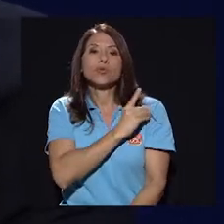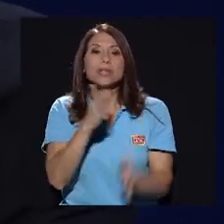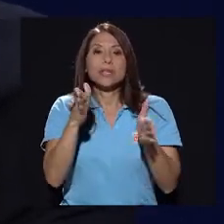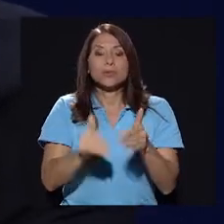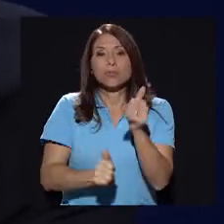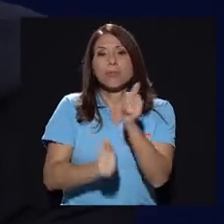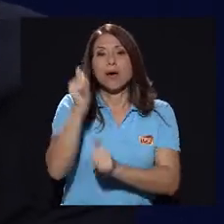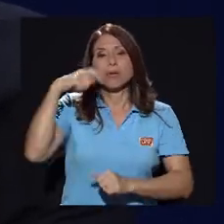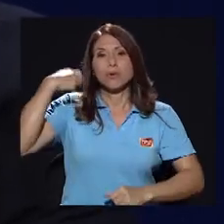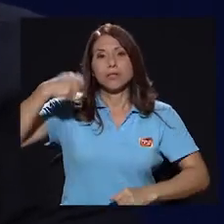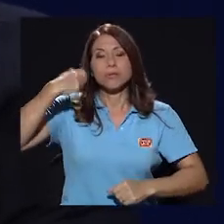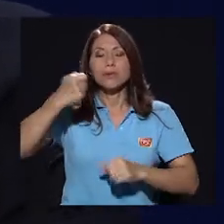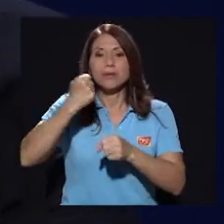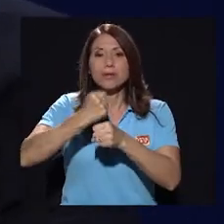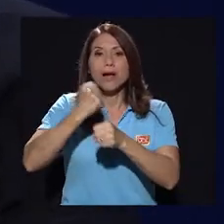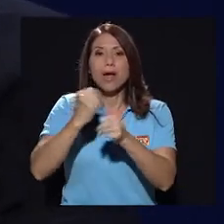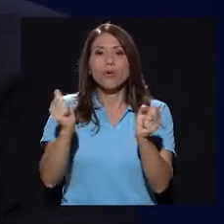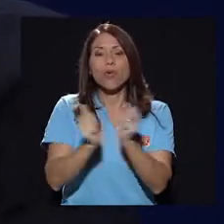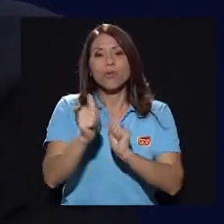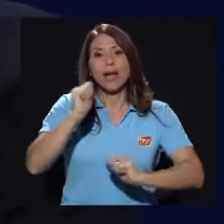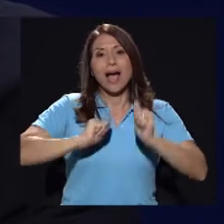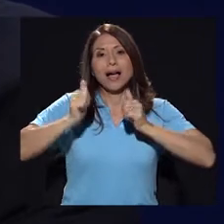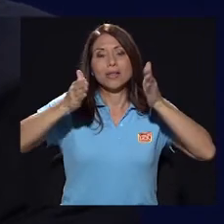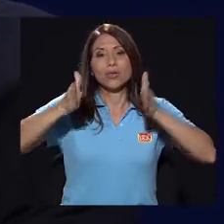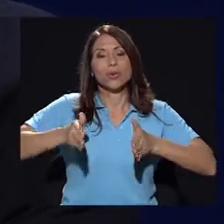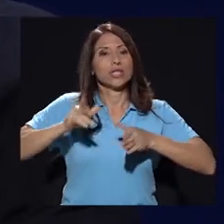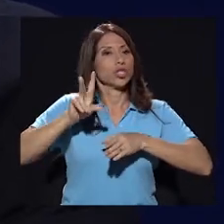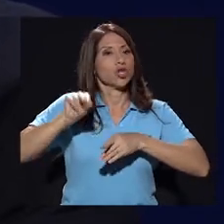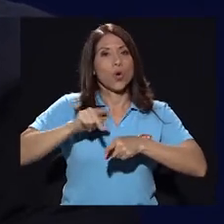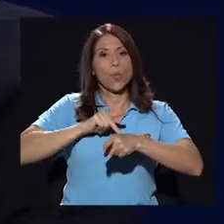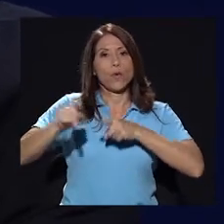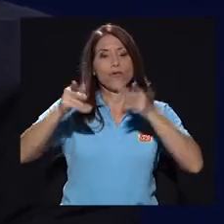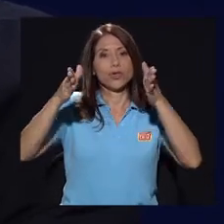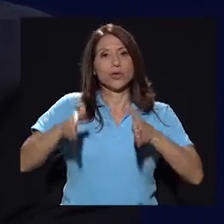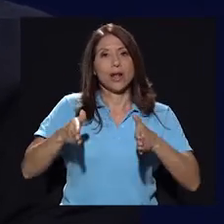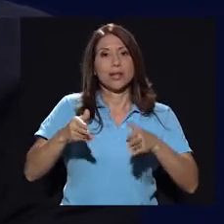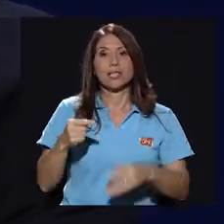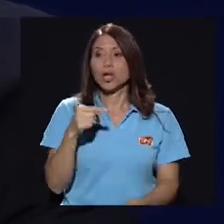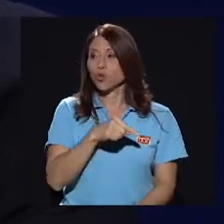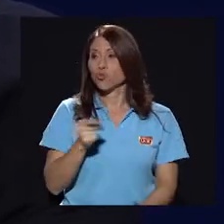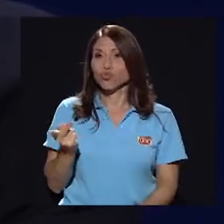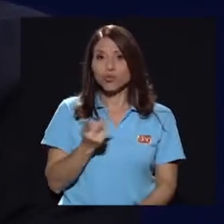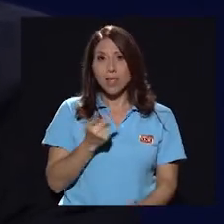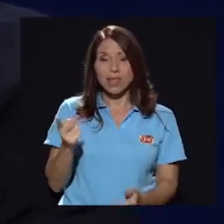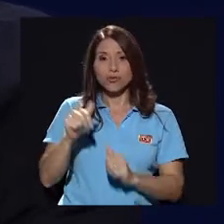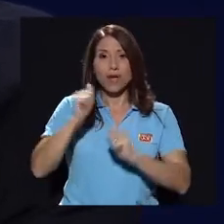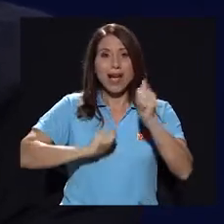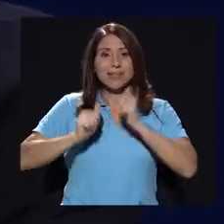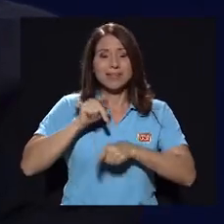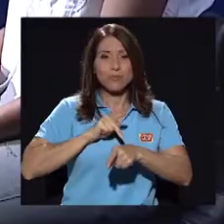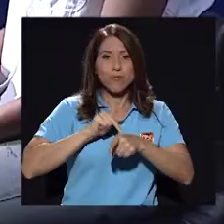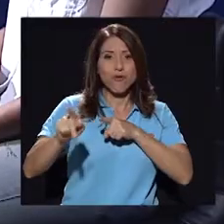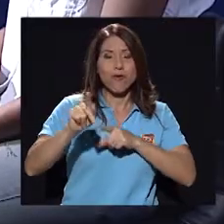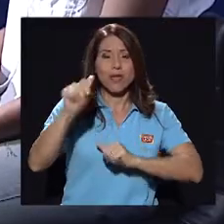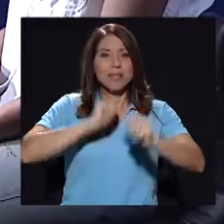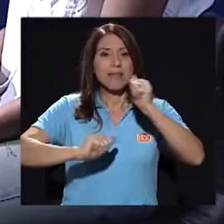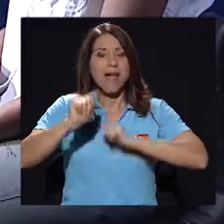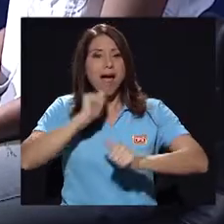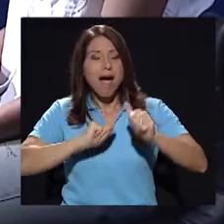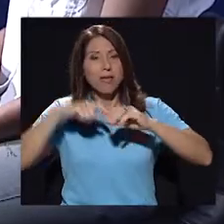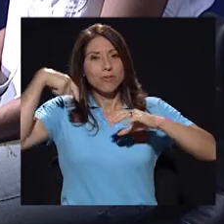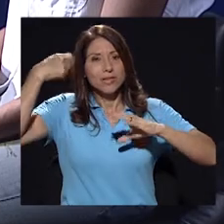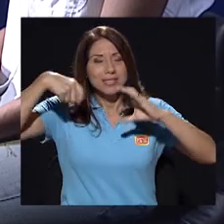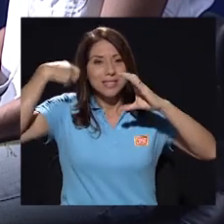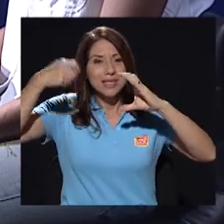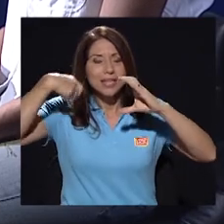películas ha trabajado con actores no profesionales, y ustedes son actrices profesionales de teatro, de cine.